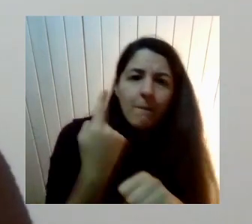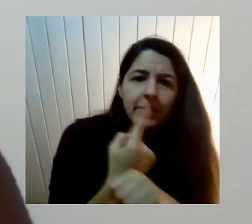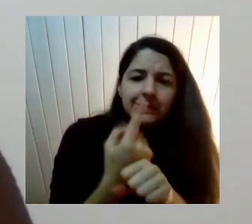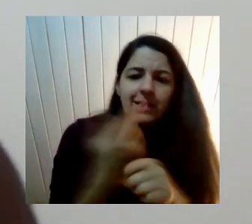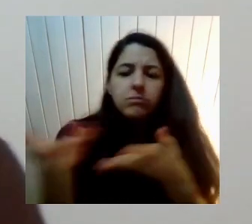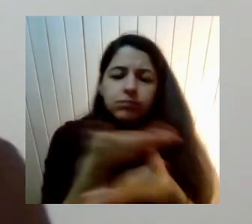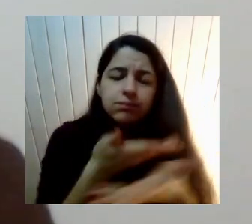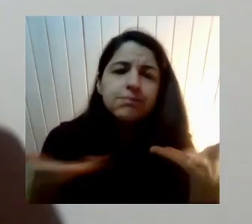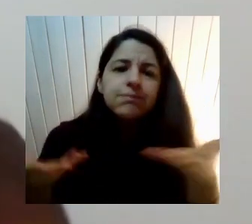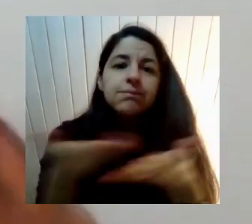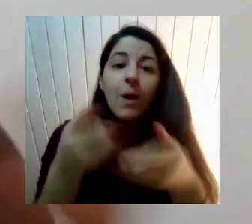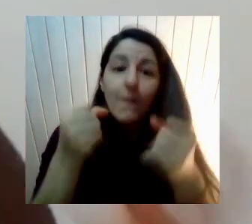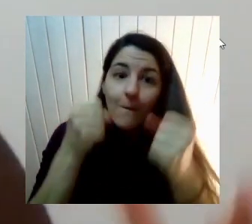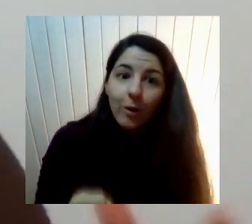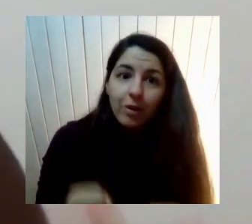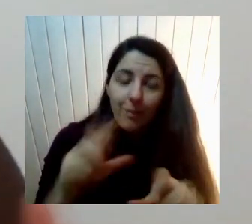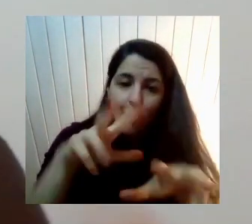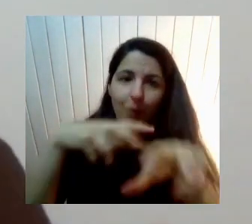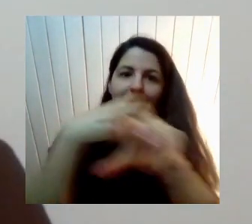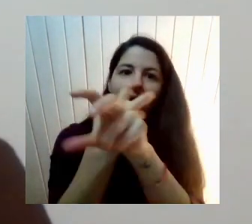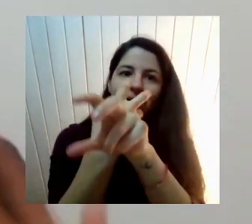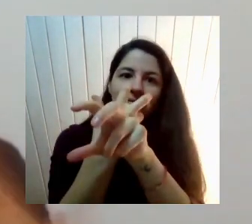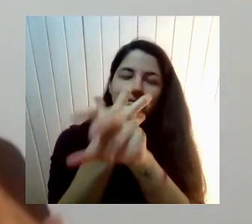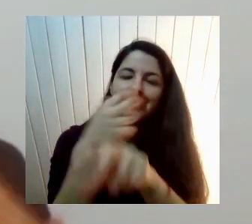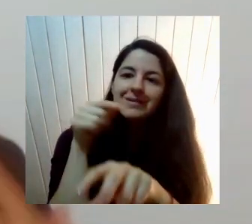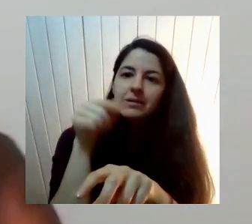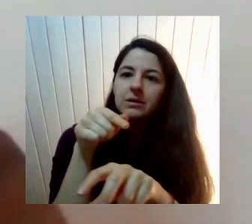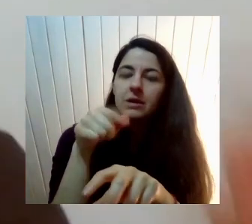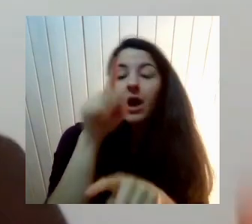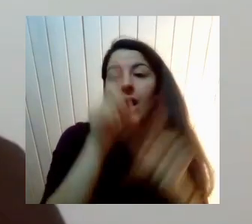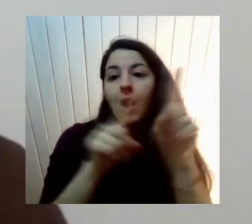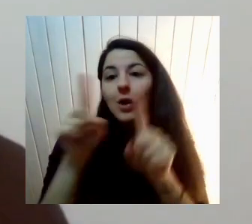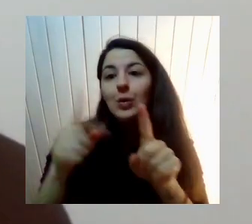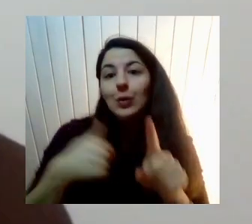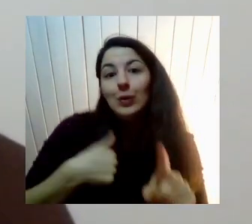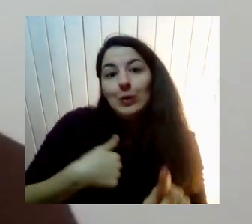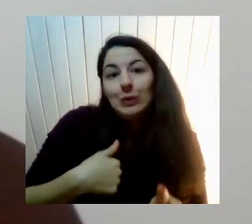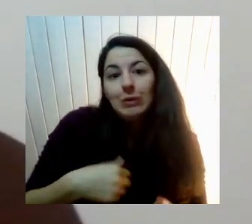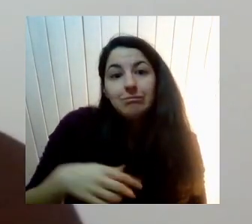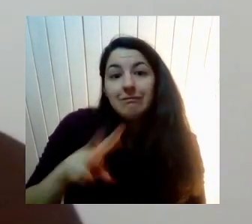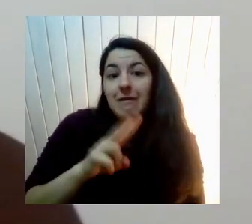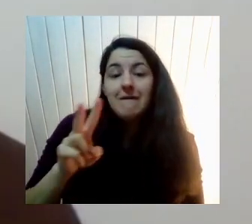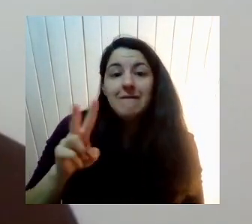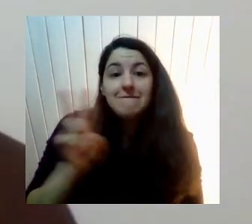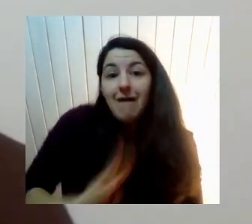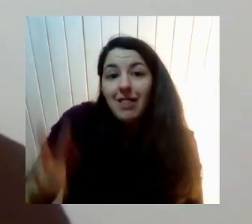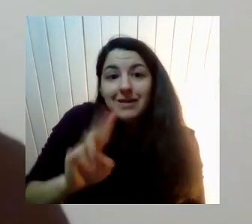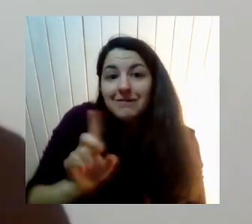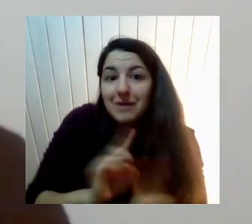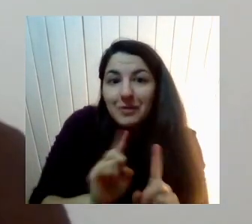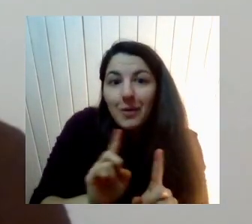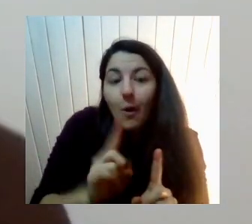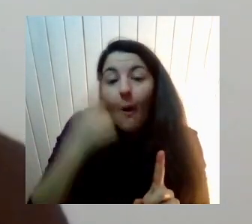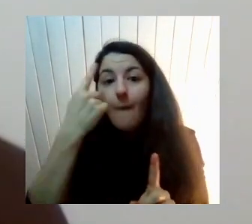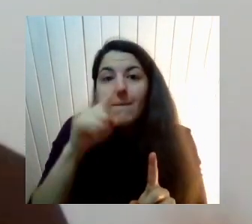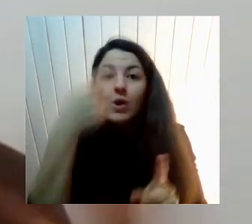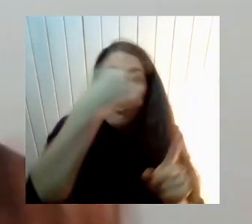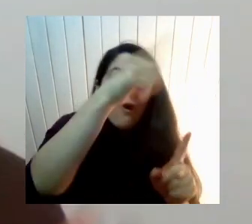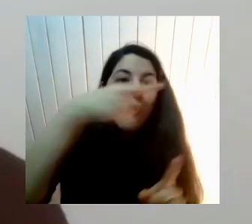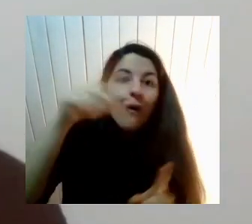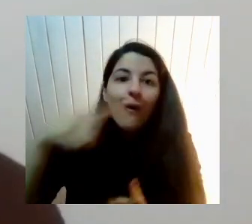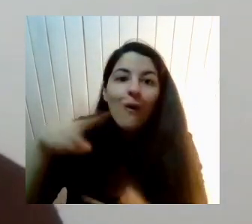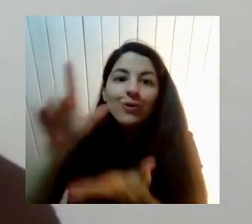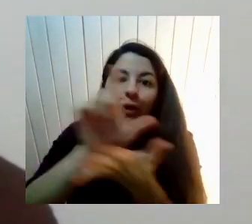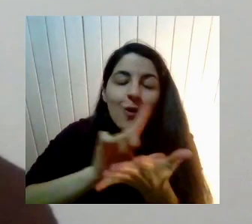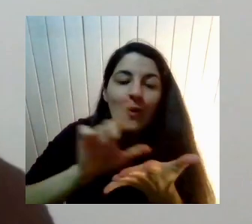De estar conectados Muy probablemente Los que estamos aquí Yo no soy de Valdivia O más gente De la que esté conectada No lo sea Pero nos